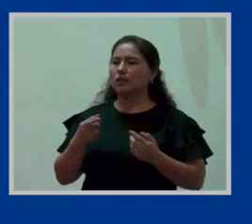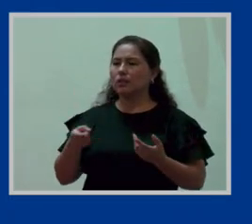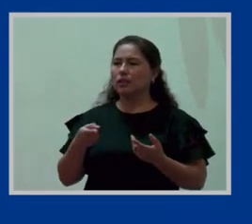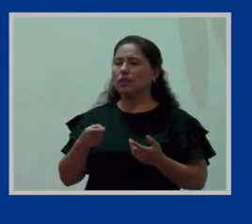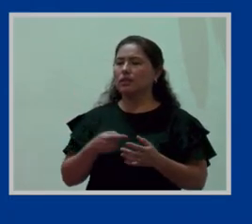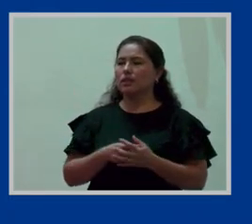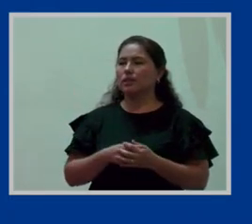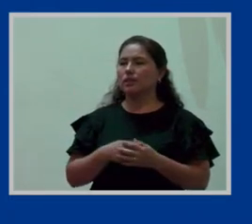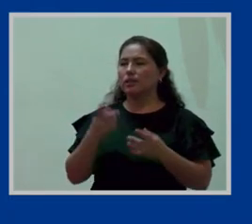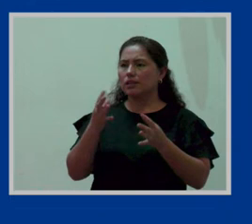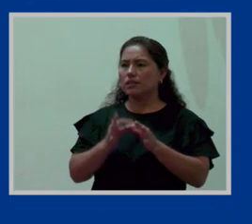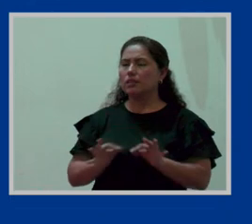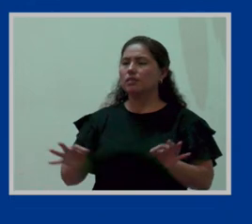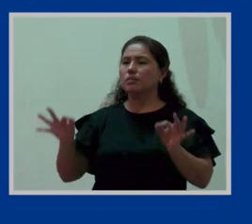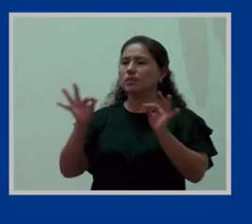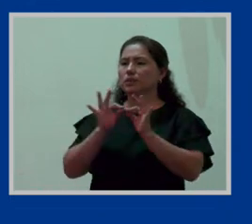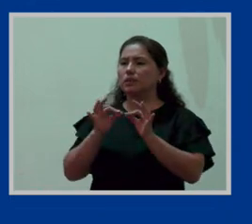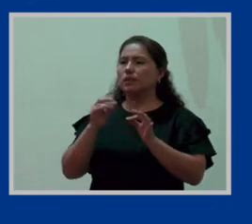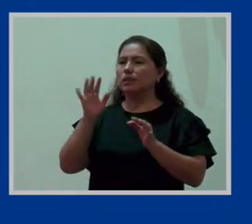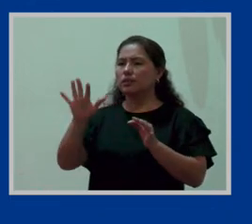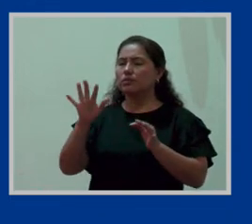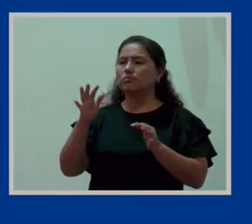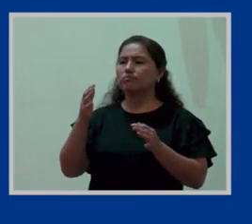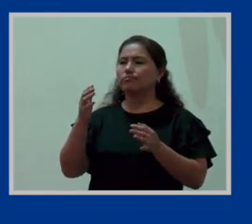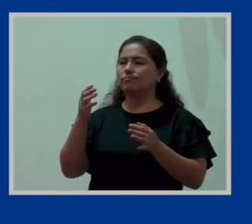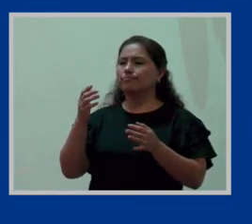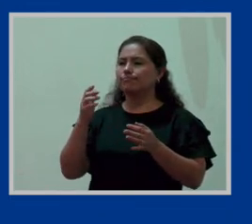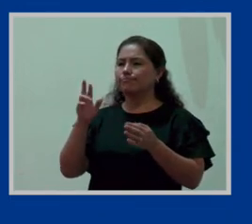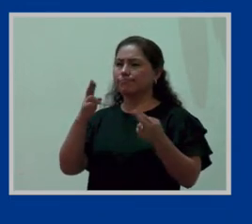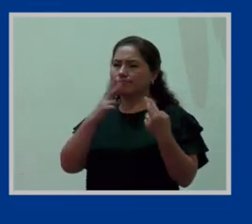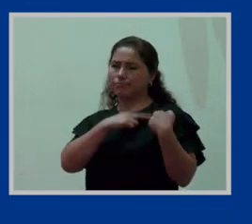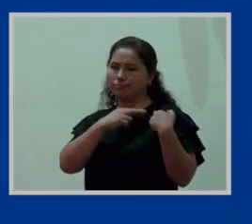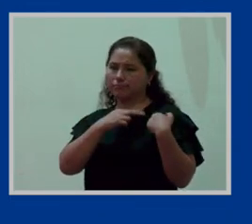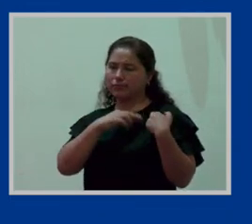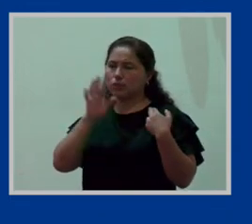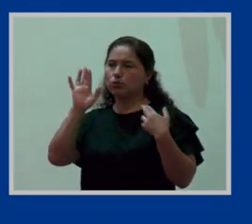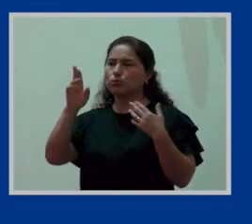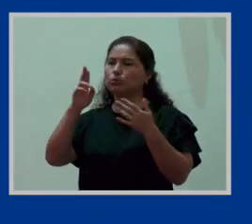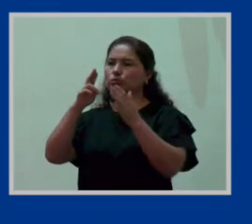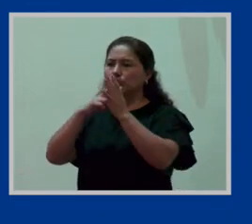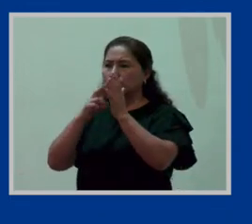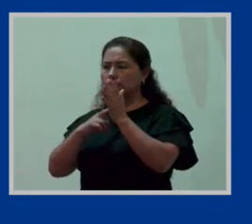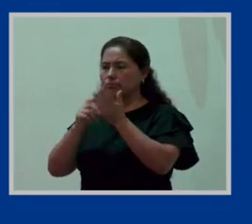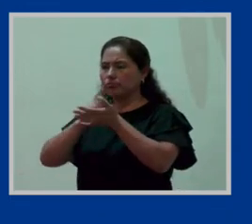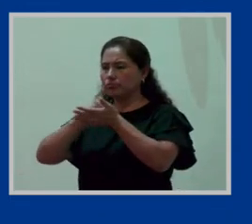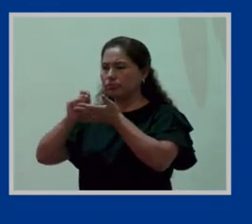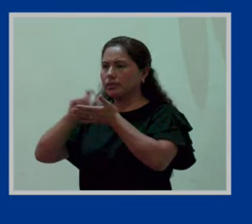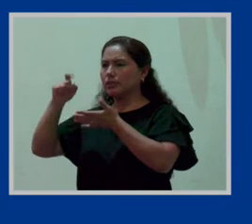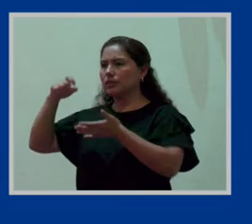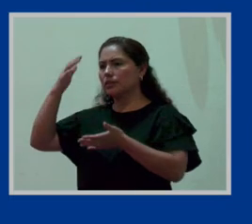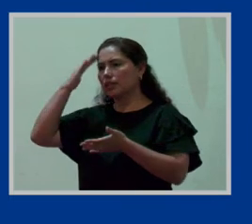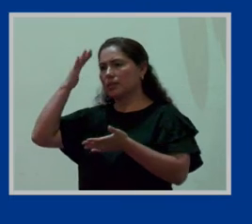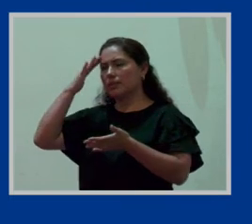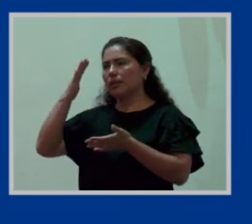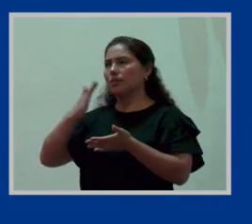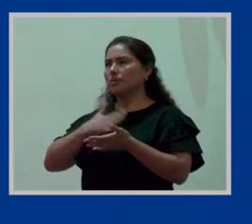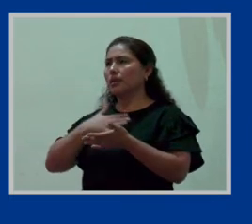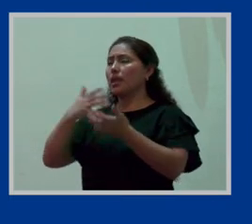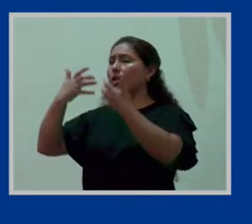es importante que manejen el registro de usuarias saber en mi empresa